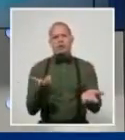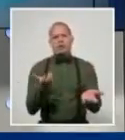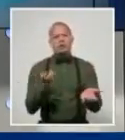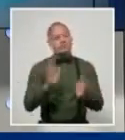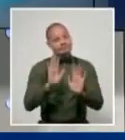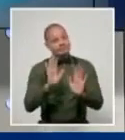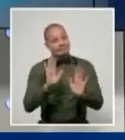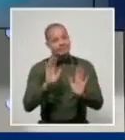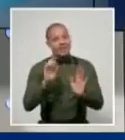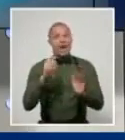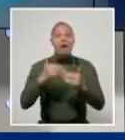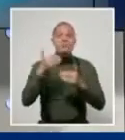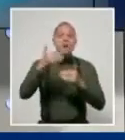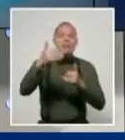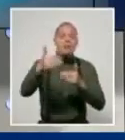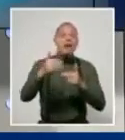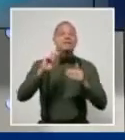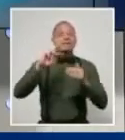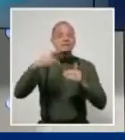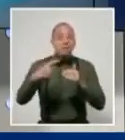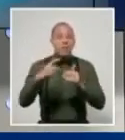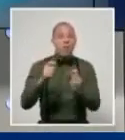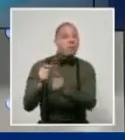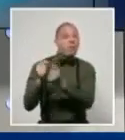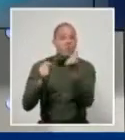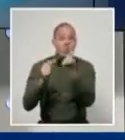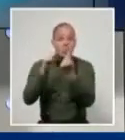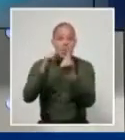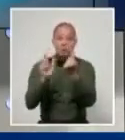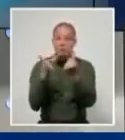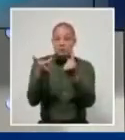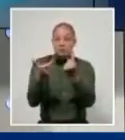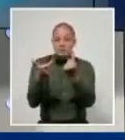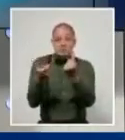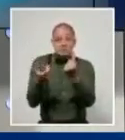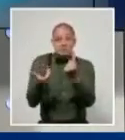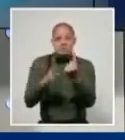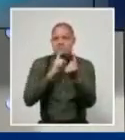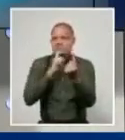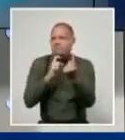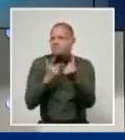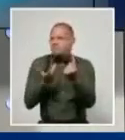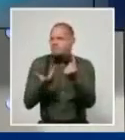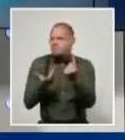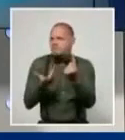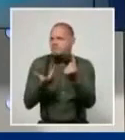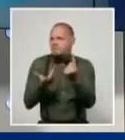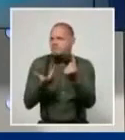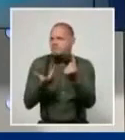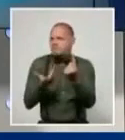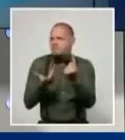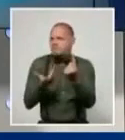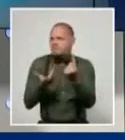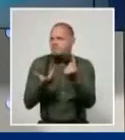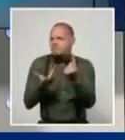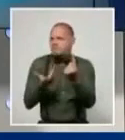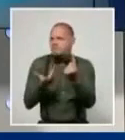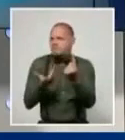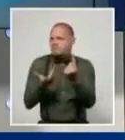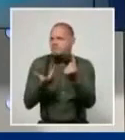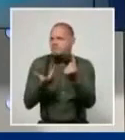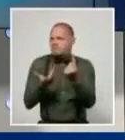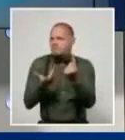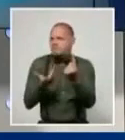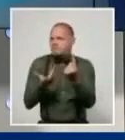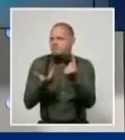para emprender la unificación monetaria y cambiar cuando las condiciones lo permitan. Para. Lo entendiste,